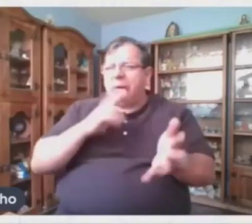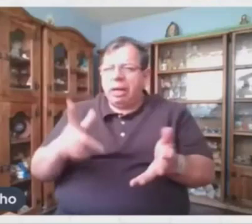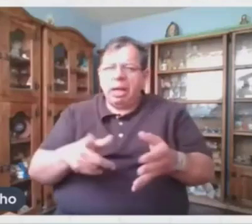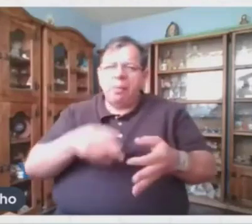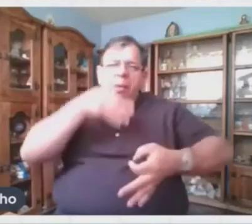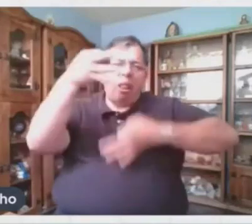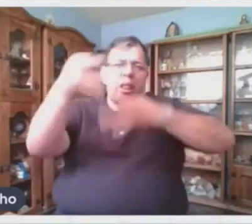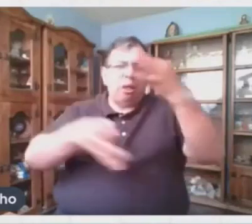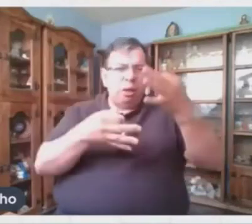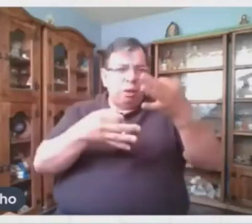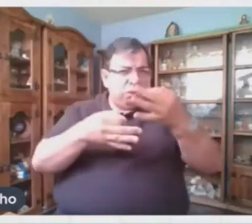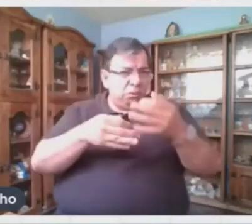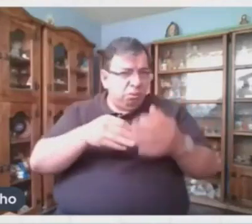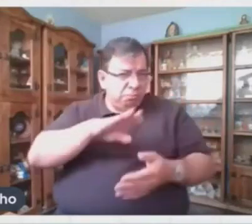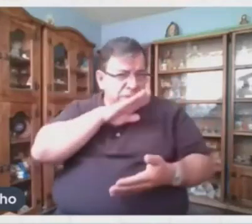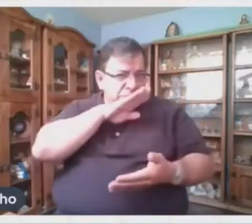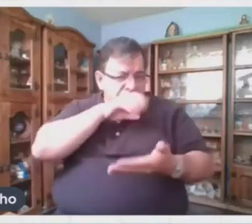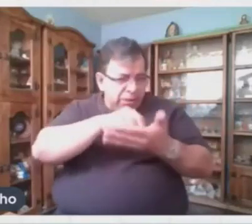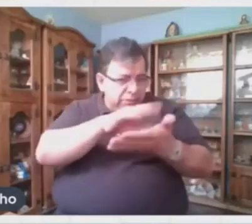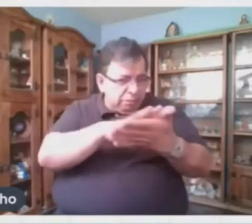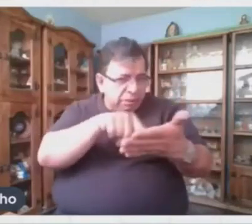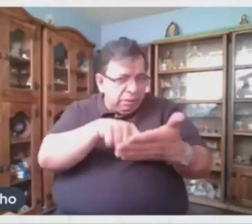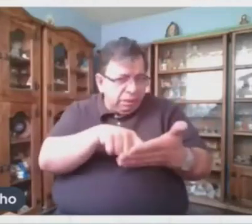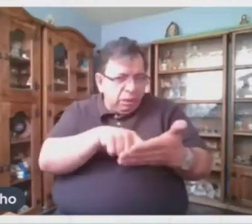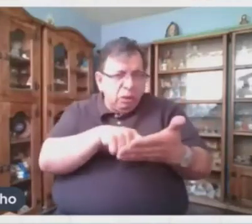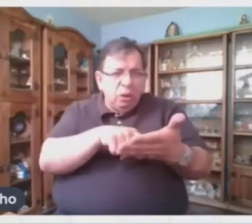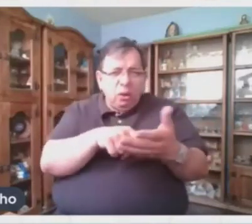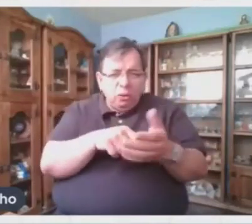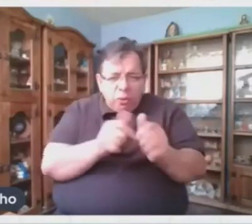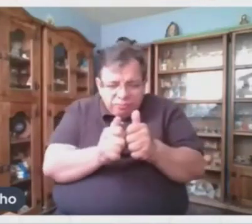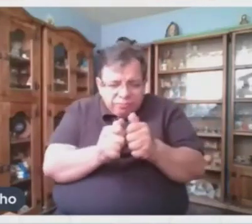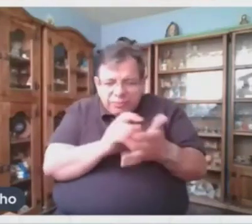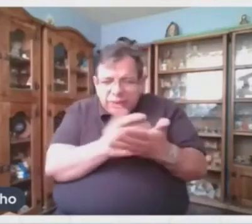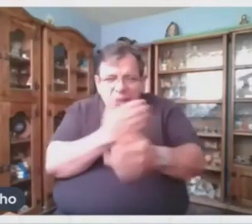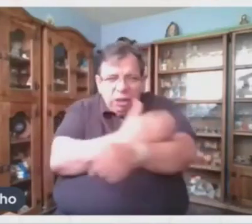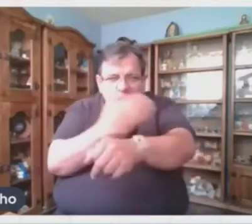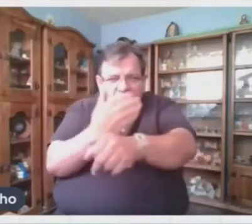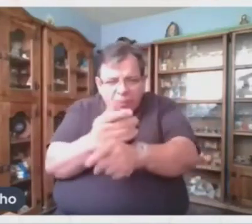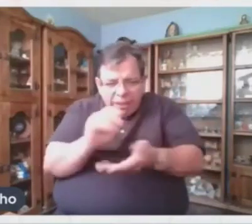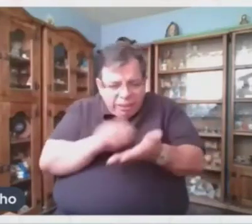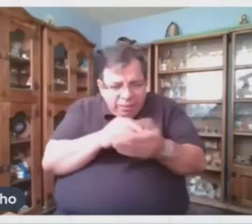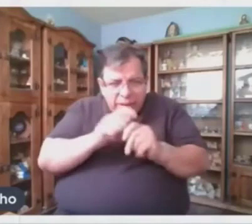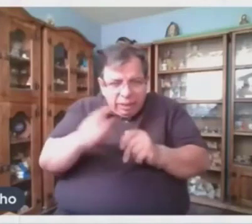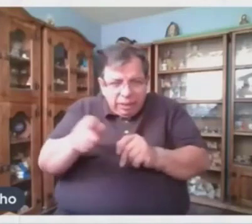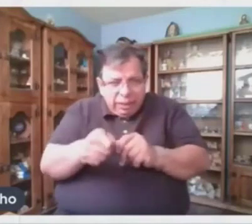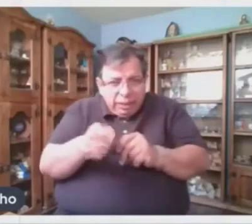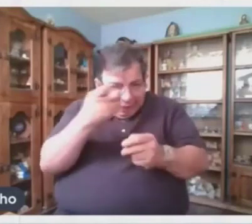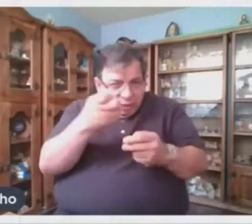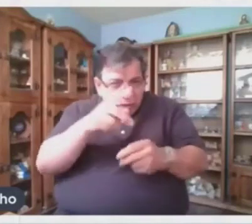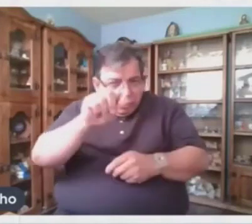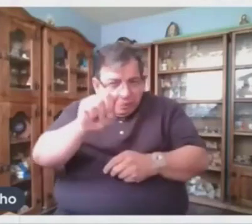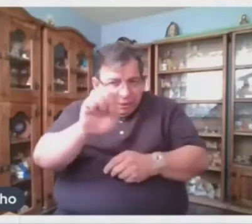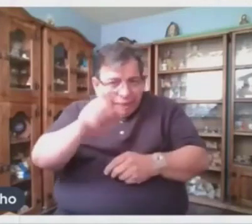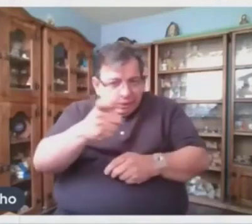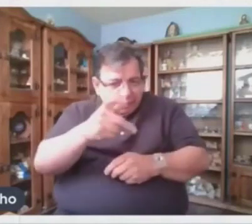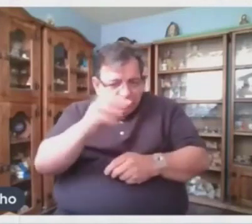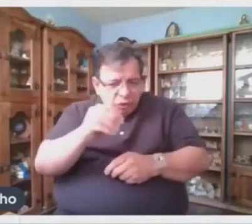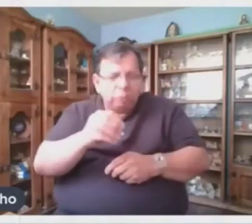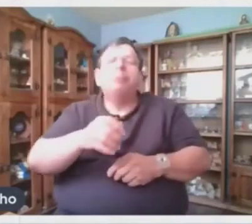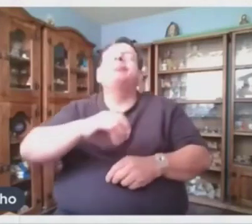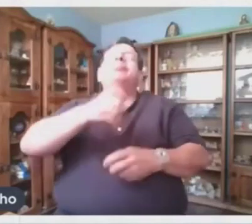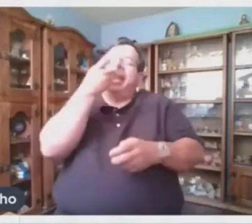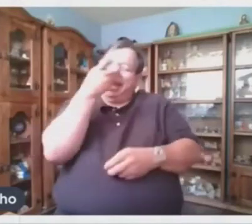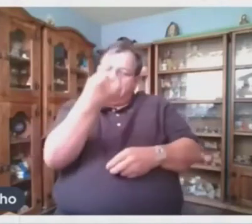recados que me deja mi mamá o las notas que comparto con mis compañeras y compañeros a mitad de clase? Exacto, Karina. Cuando se